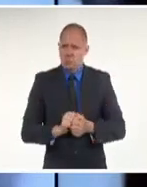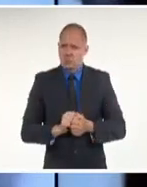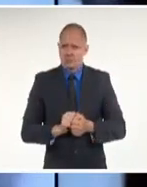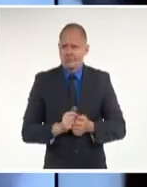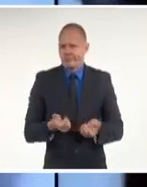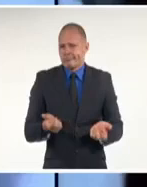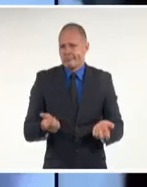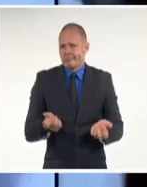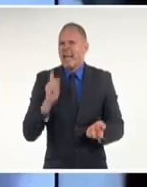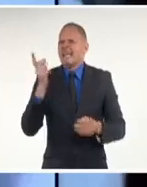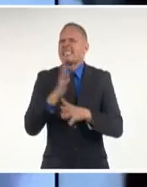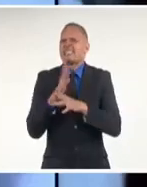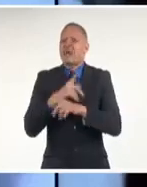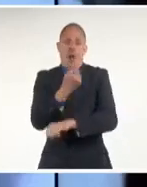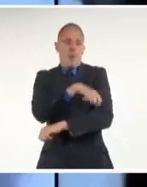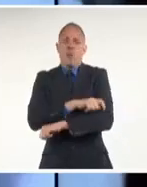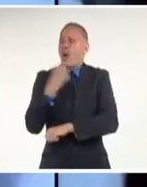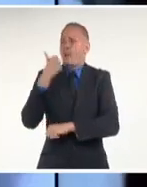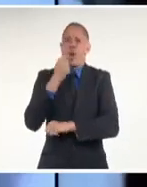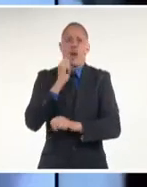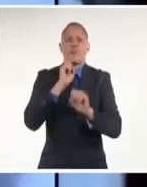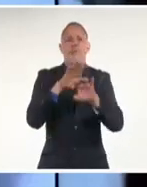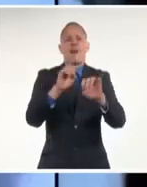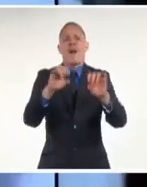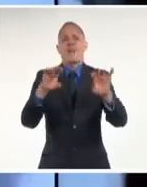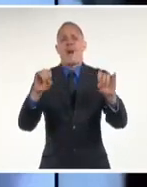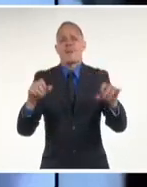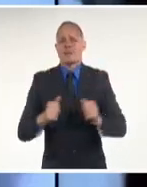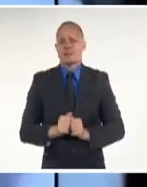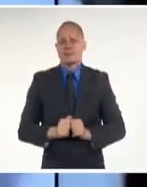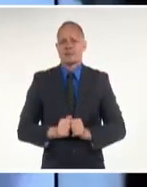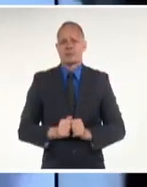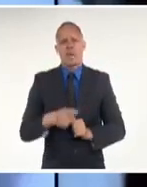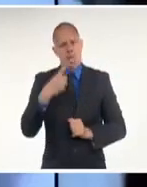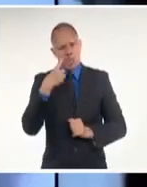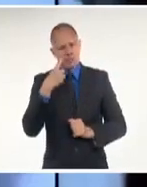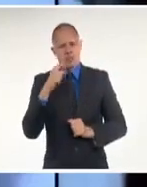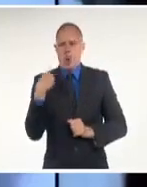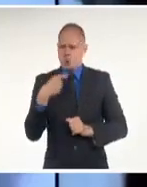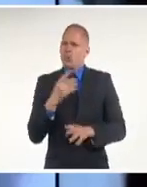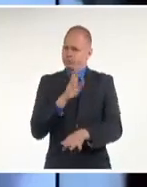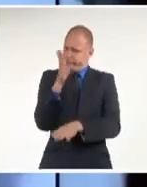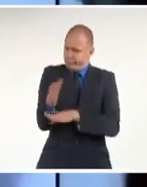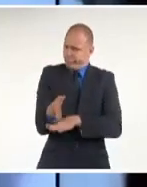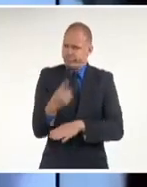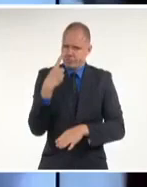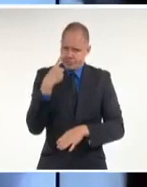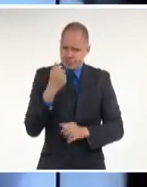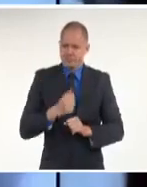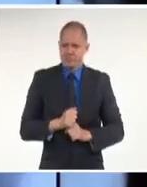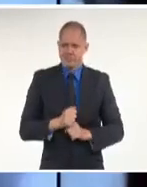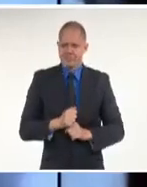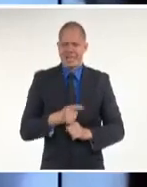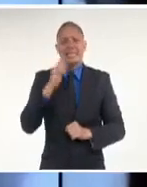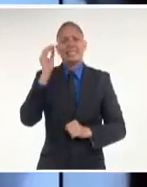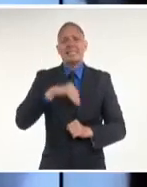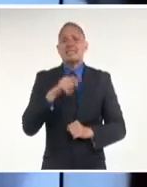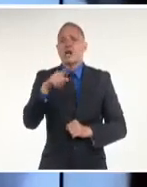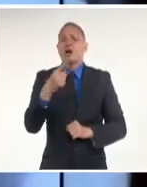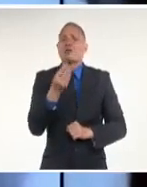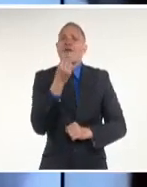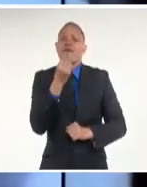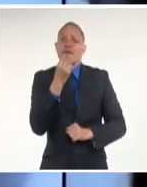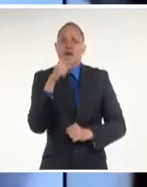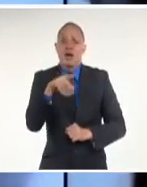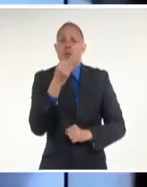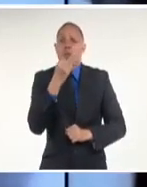Pero como la mentira, dice el refrán, tiene patas cortas, salimos en busca de la verdad. Ve usted lo rápido que se desmonta una información falsa y